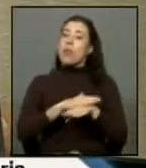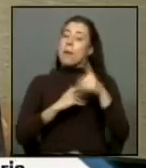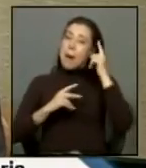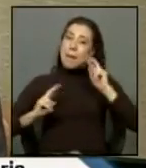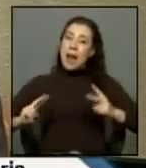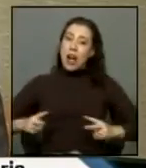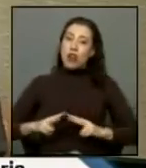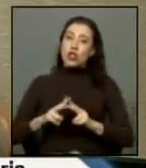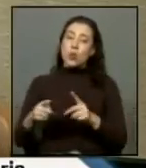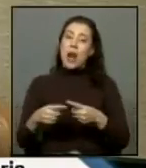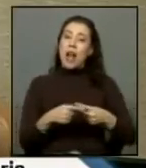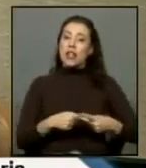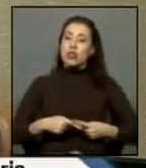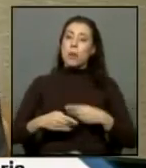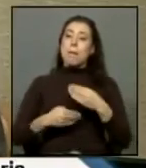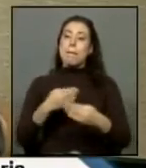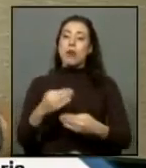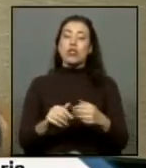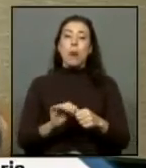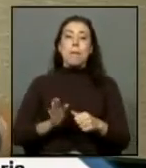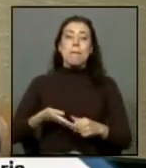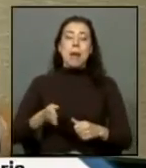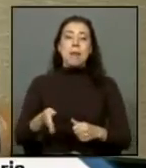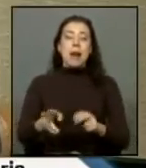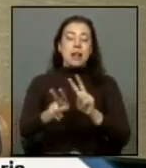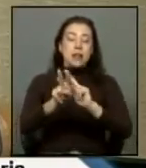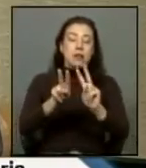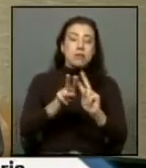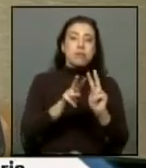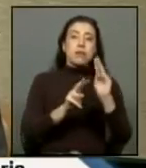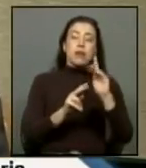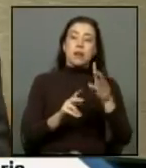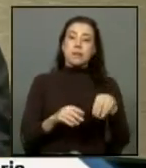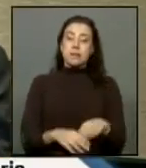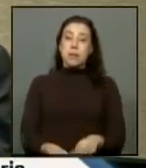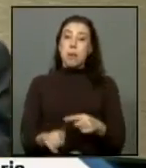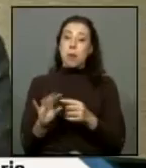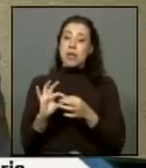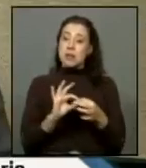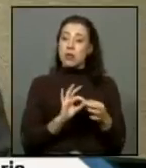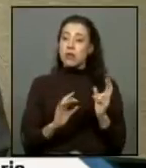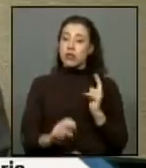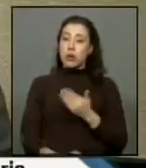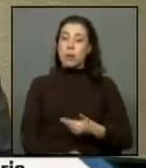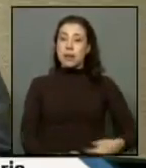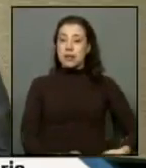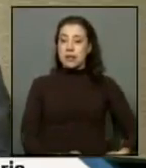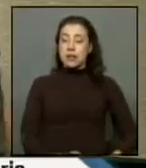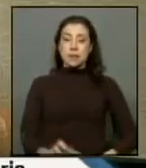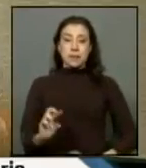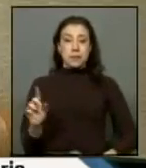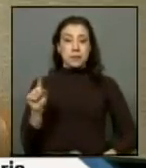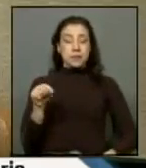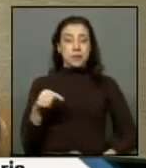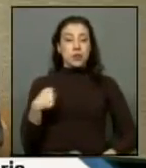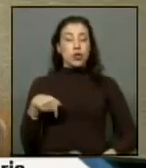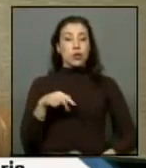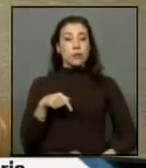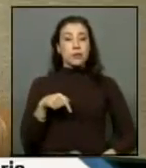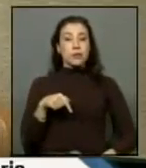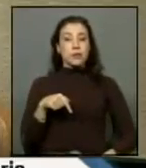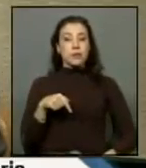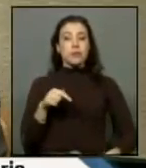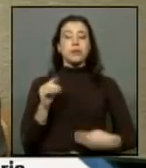construir esa sociedad en un proceso de permanente perfeccionamiento así que por lo tanto presidente los socialistas vamos a respaldar